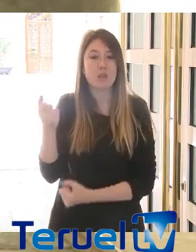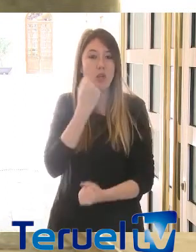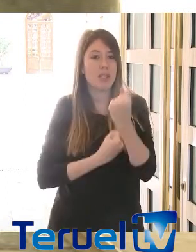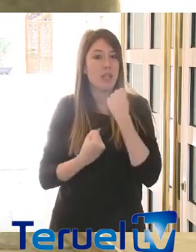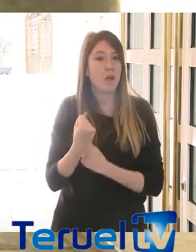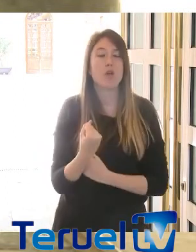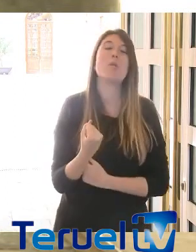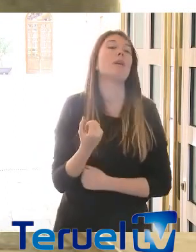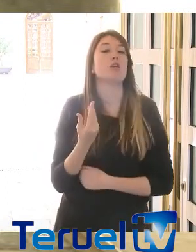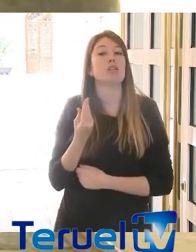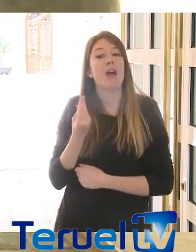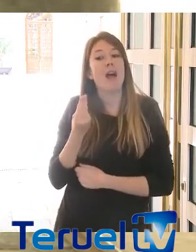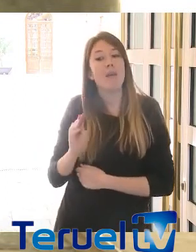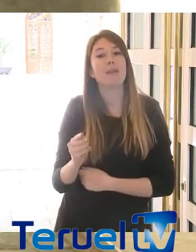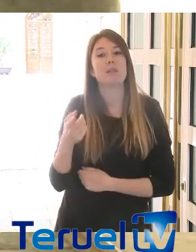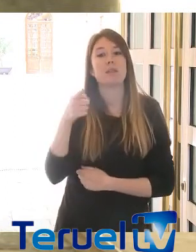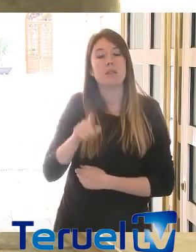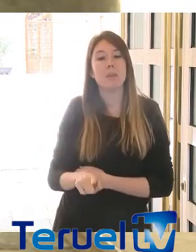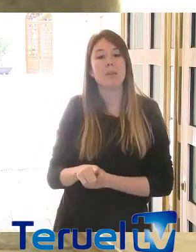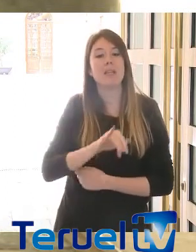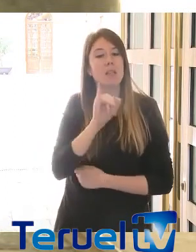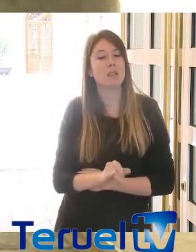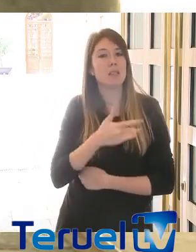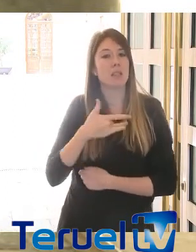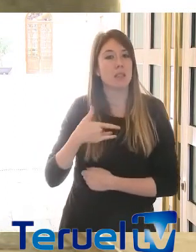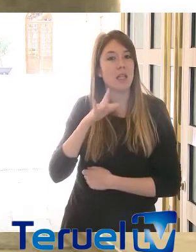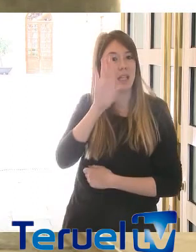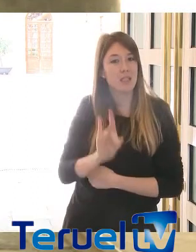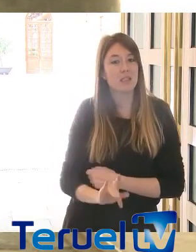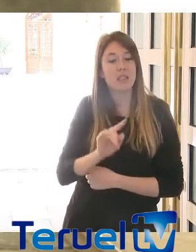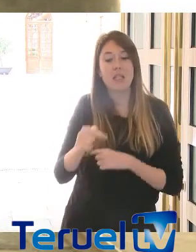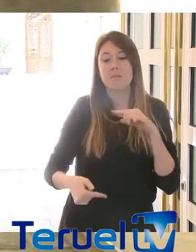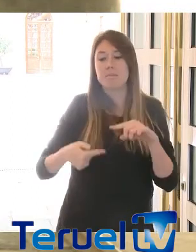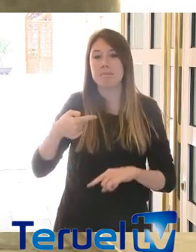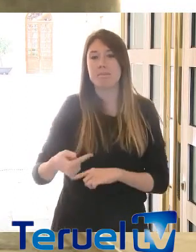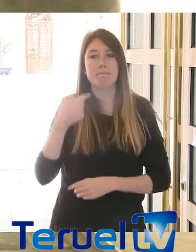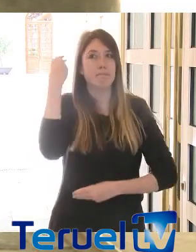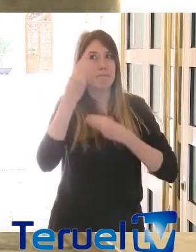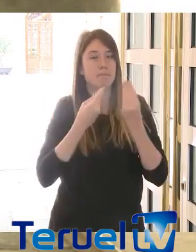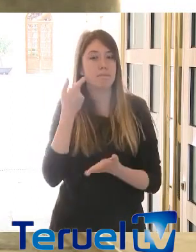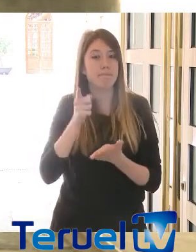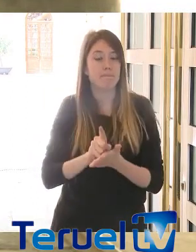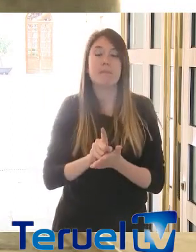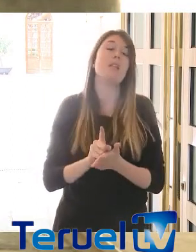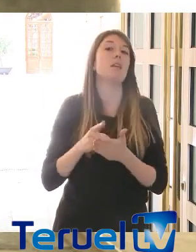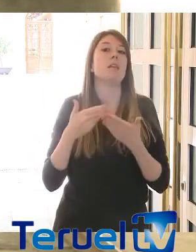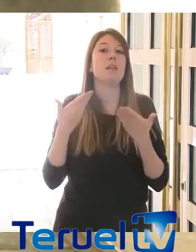que requieren de atención, más allá de esa crisis sanitaria va a haber un después que nos tiene que hacer repensarnos y en ese sentido